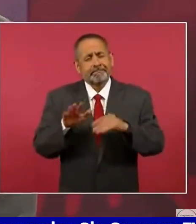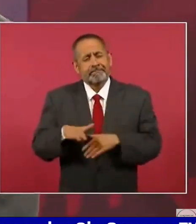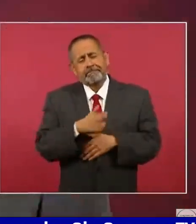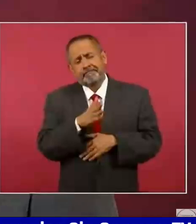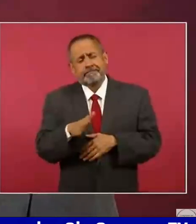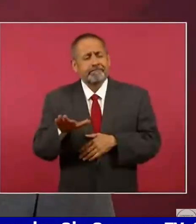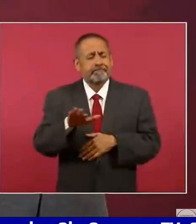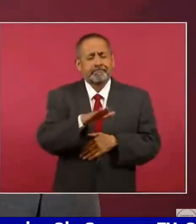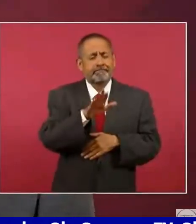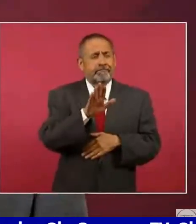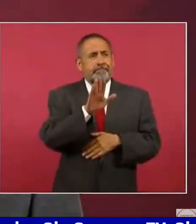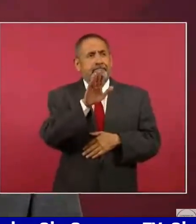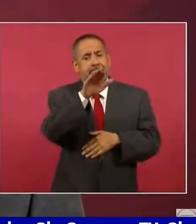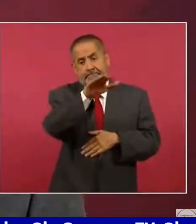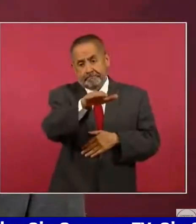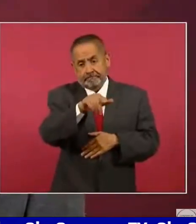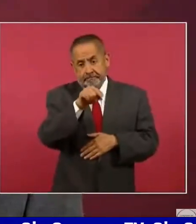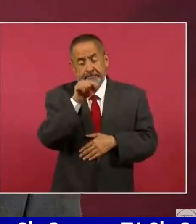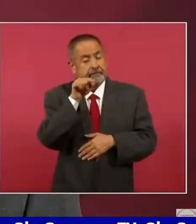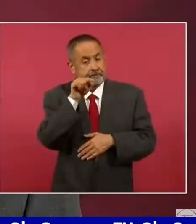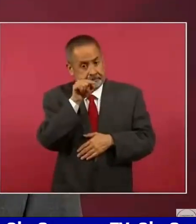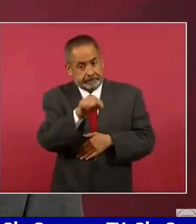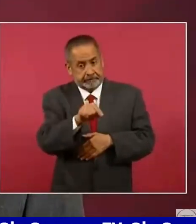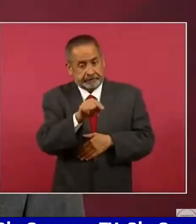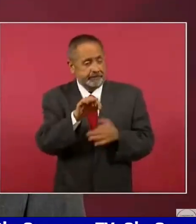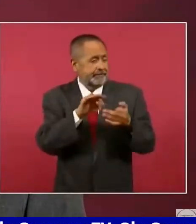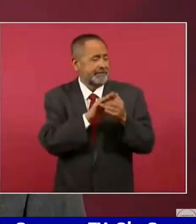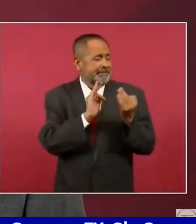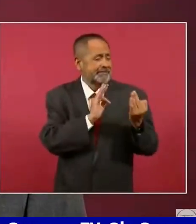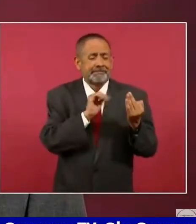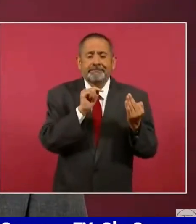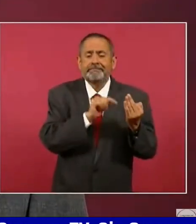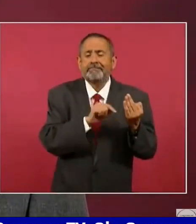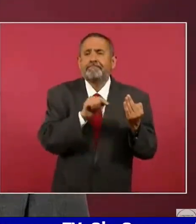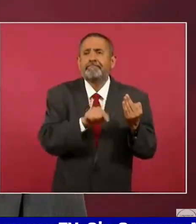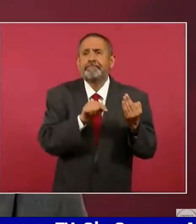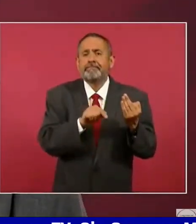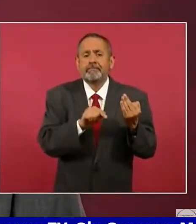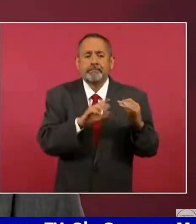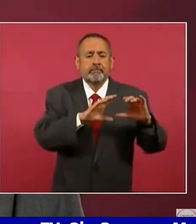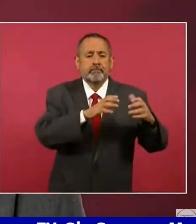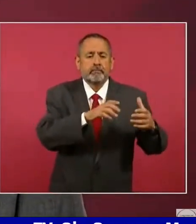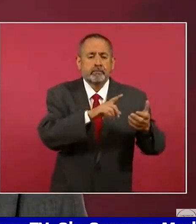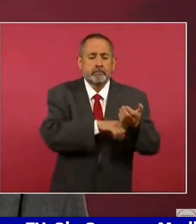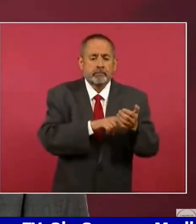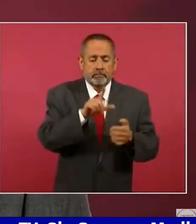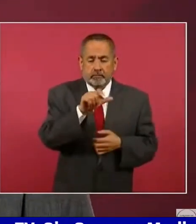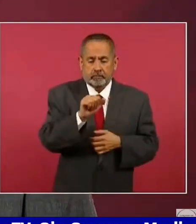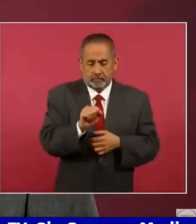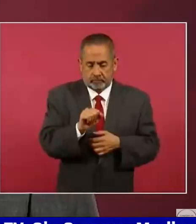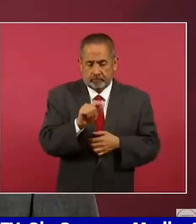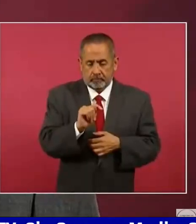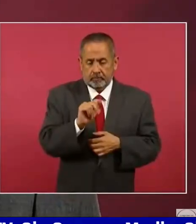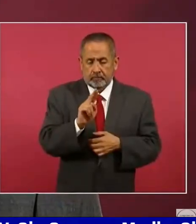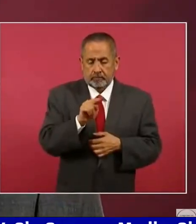ahí se pasa, muy cerca de una comunidad que se llama Las Tunas,